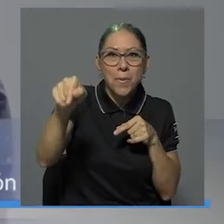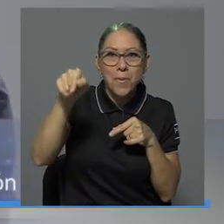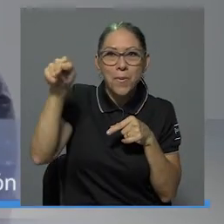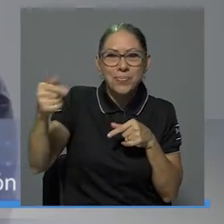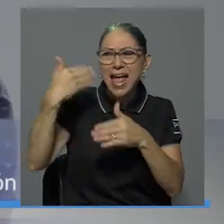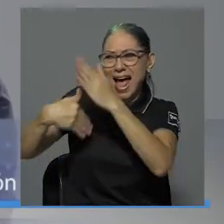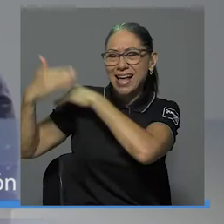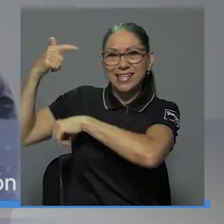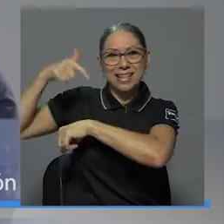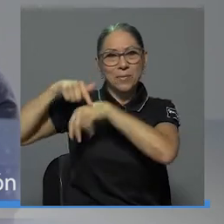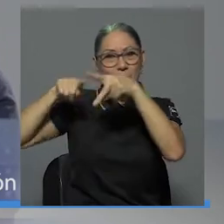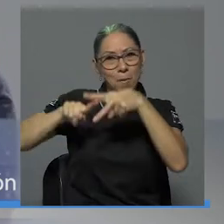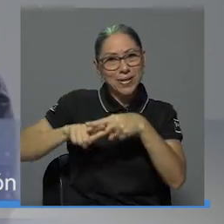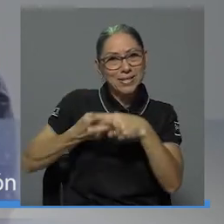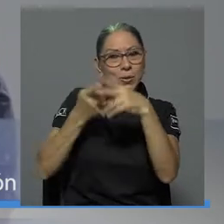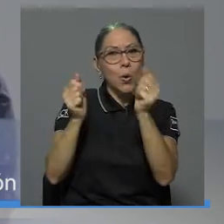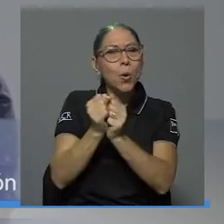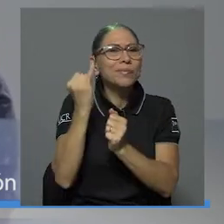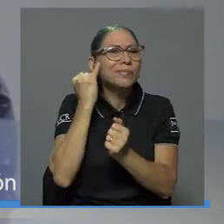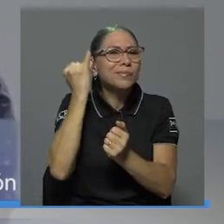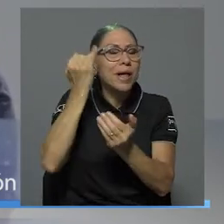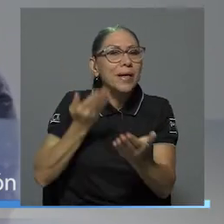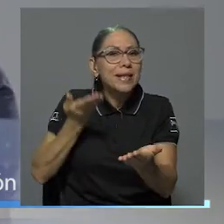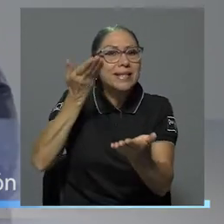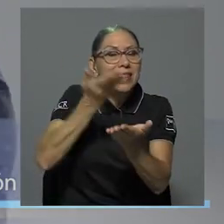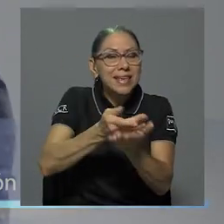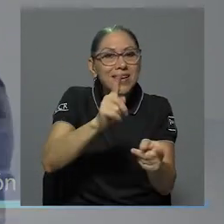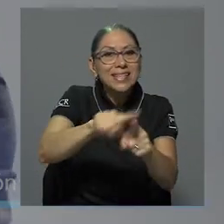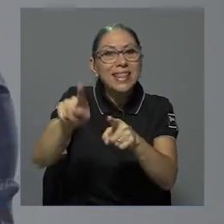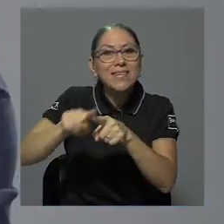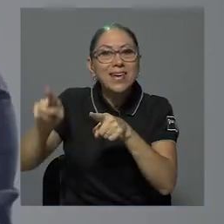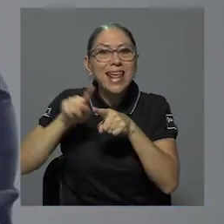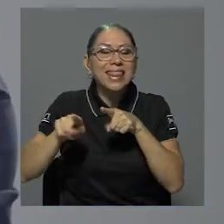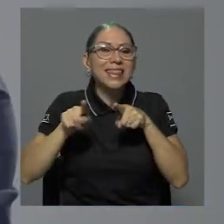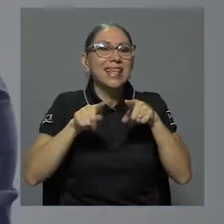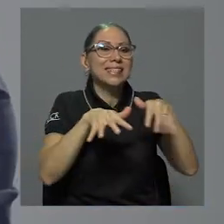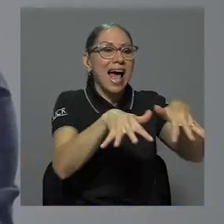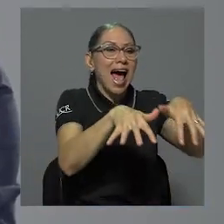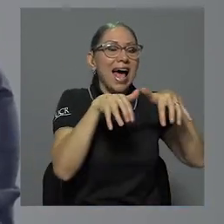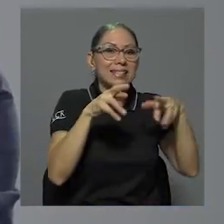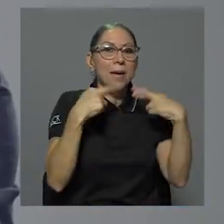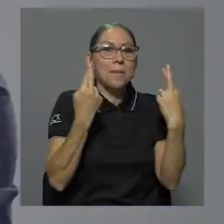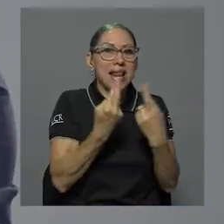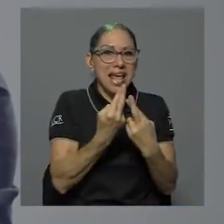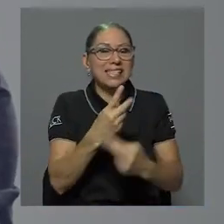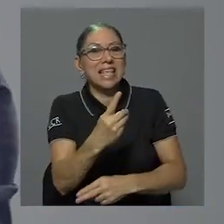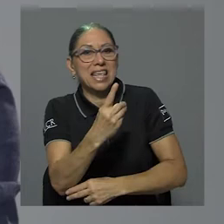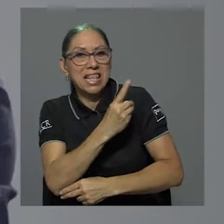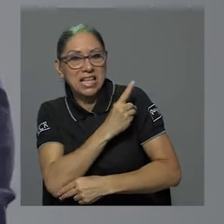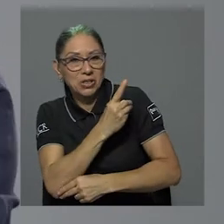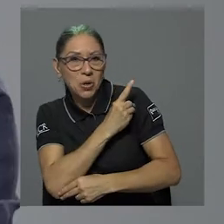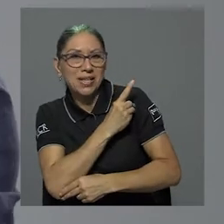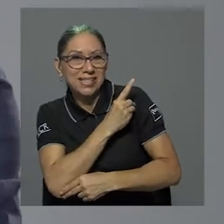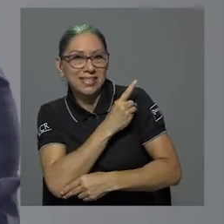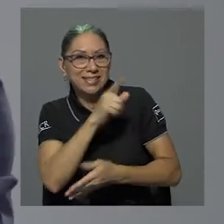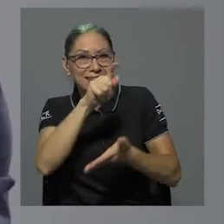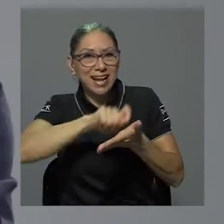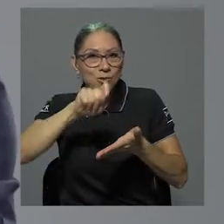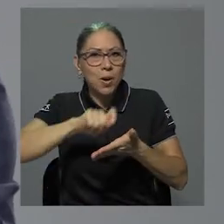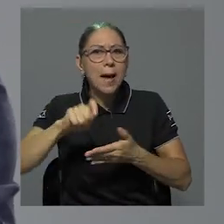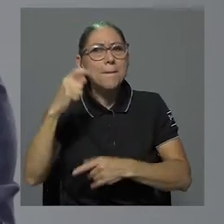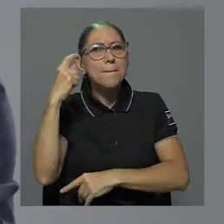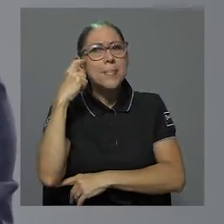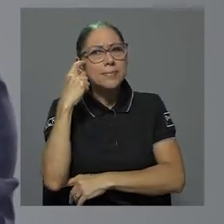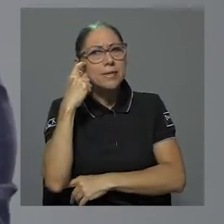con iniciativas de diferentes asambleas y direcciones de la escuela para empezar a pensar el